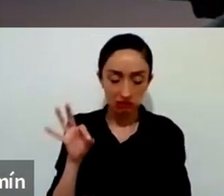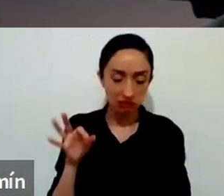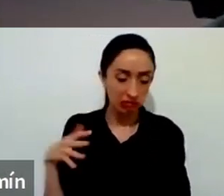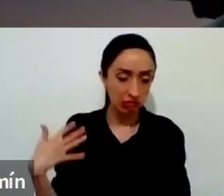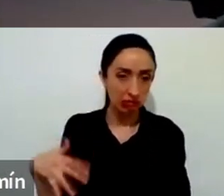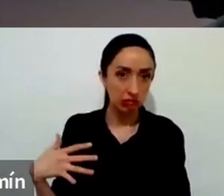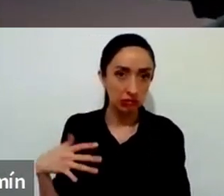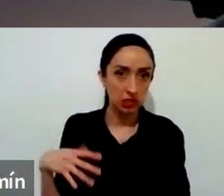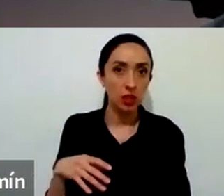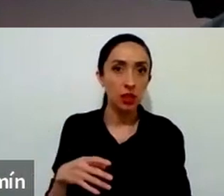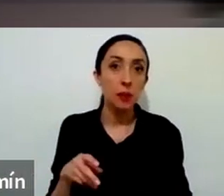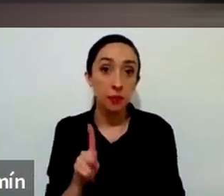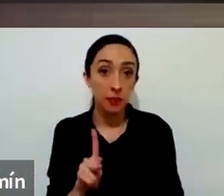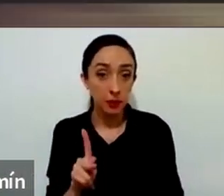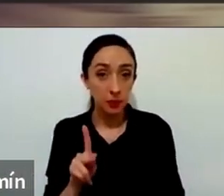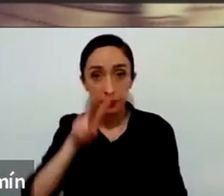pasado durante el día.